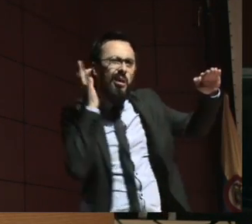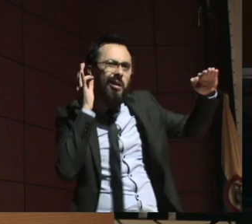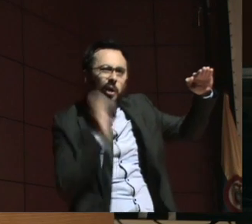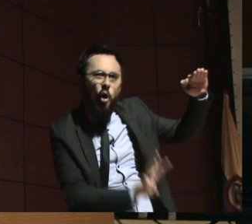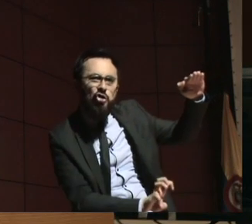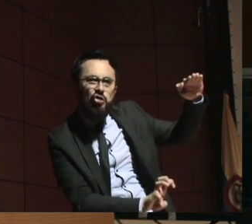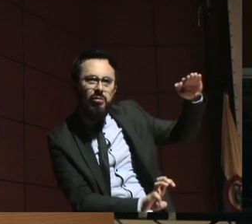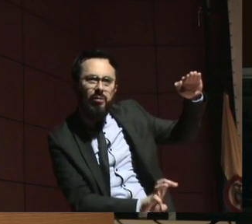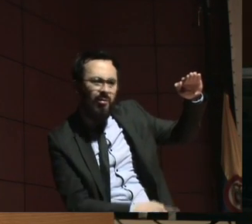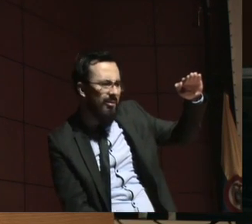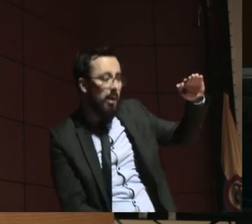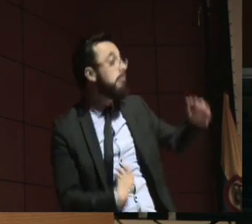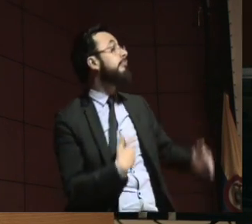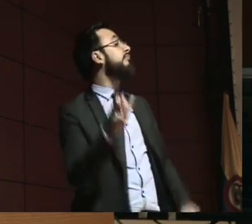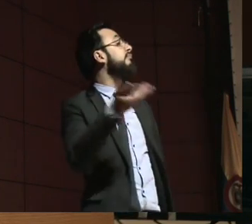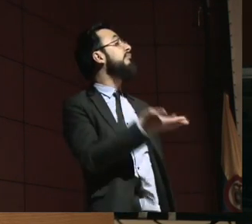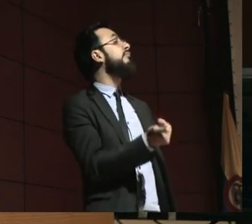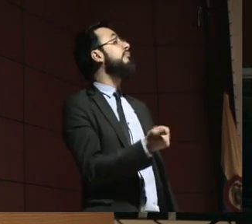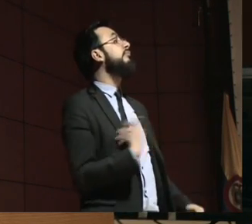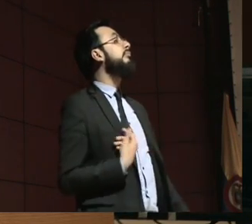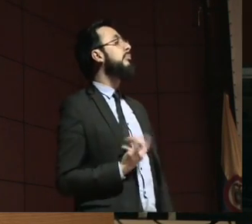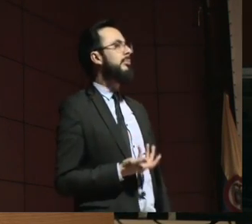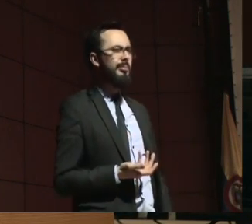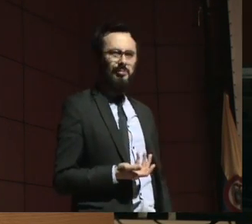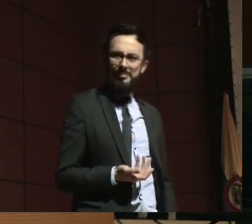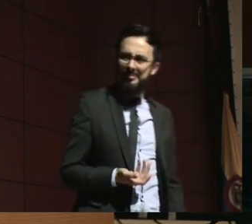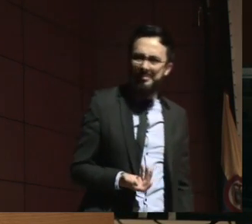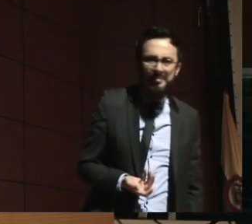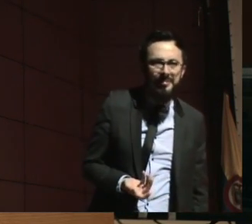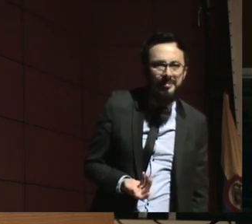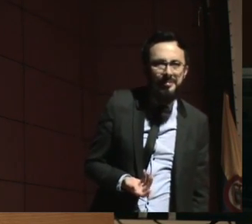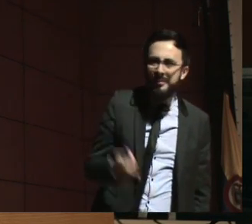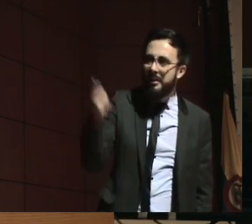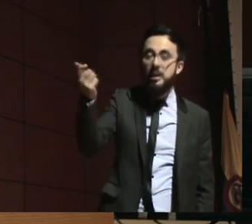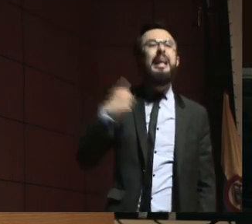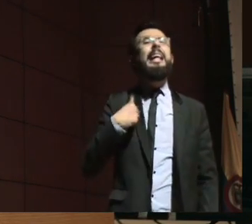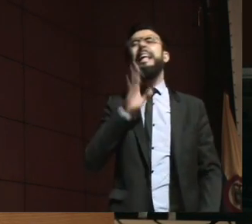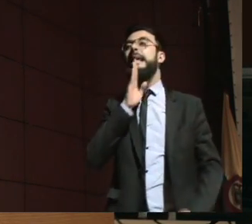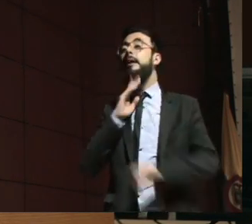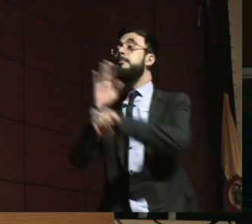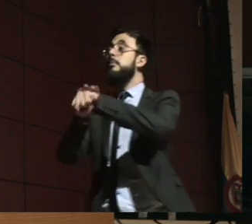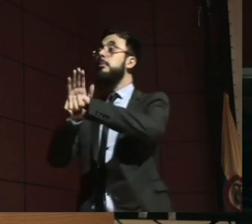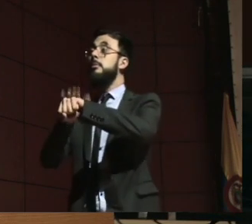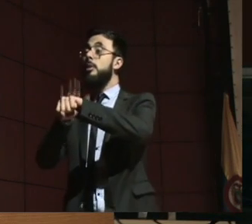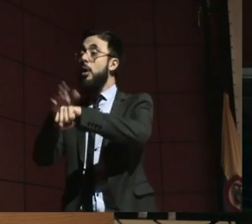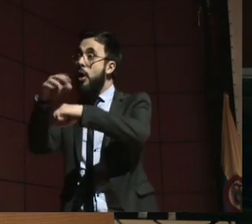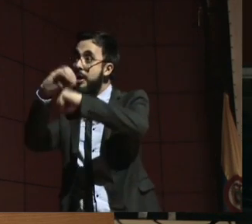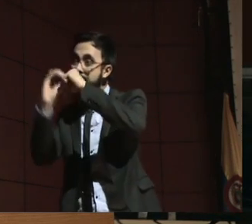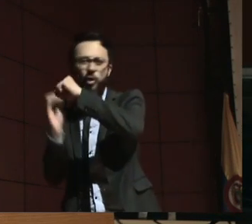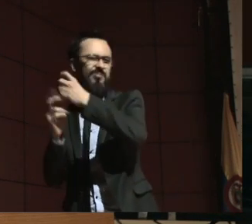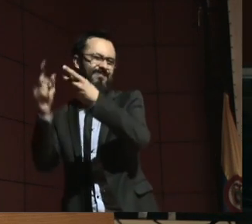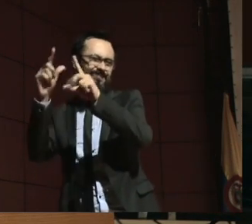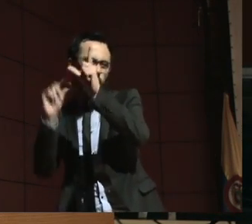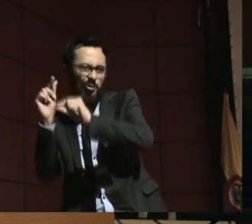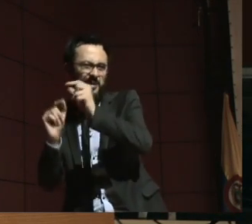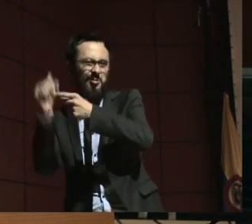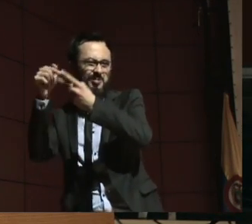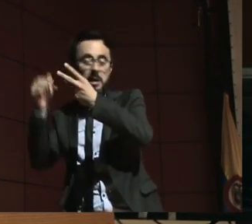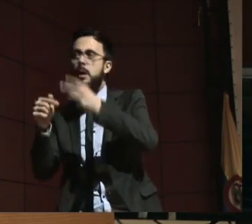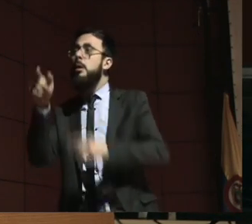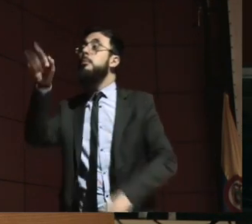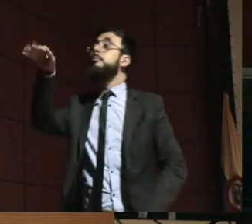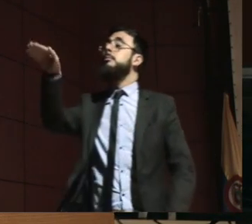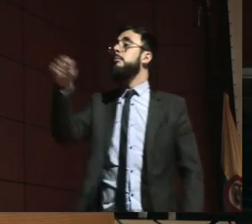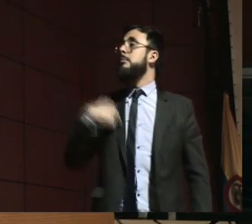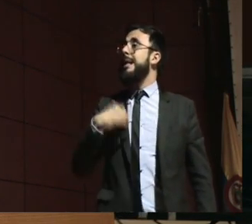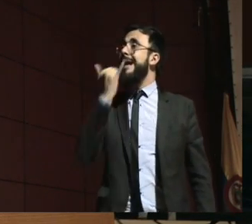compensación? No, mire, usted está incurriendo en una falta. Eso no me lo tiene que pedir. Y seguramente ese funcionario investigará y consultará.